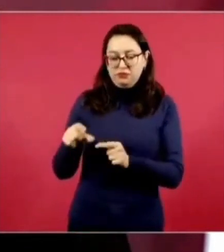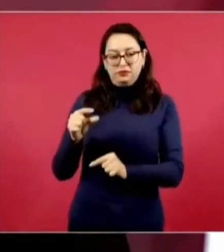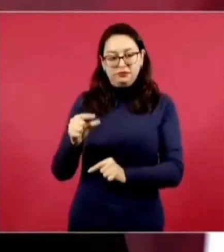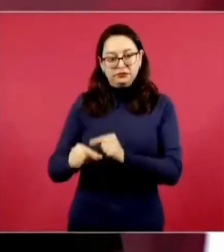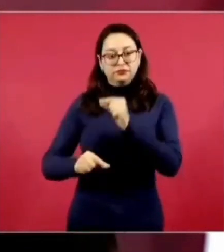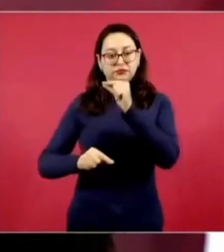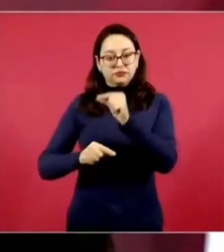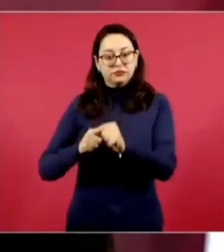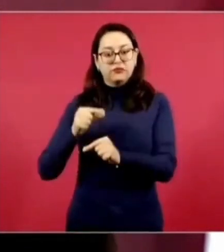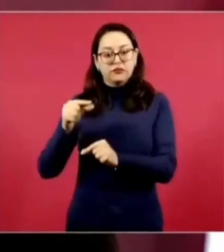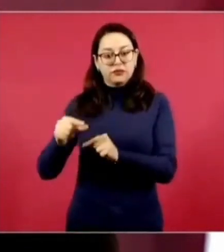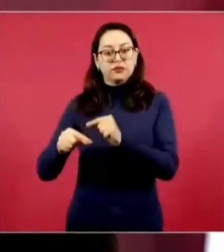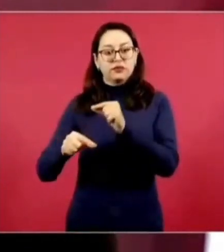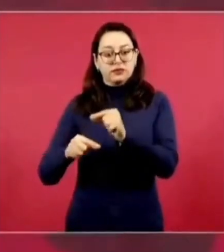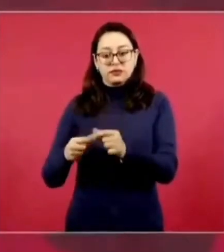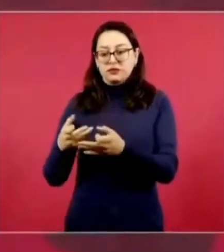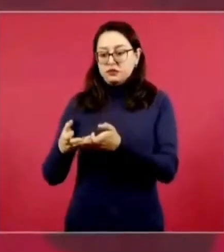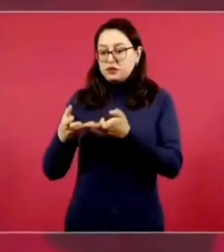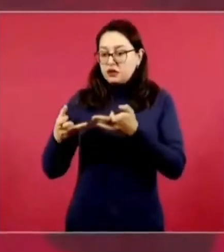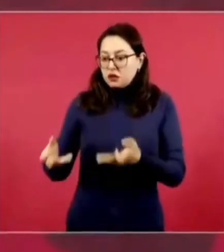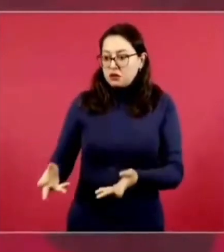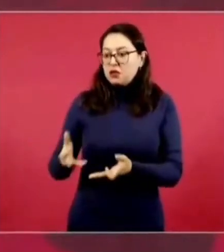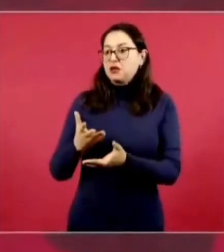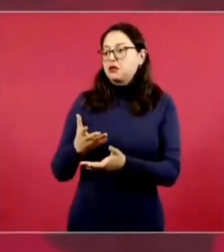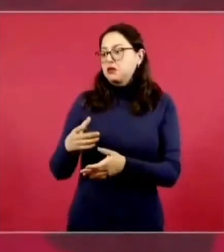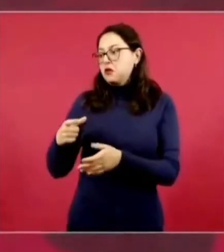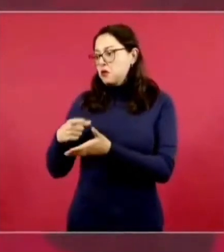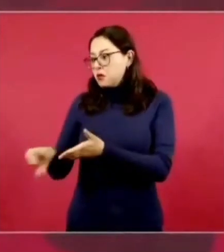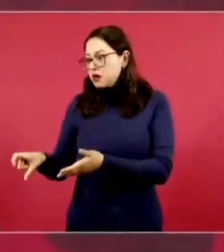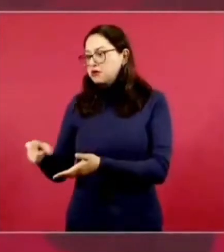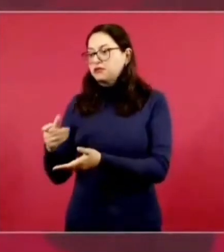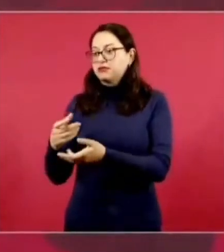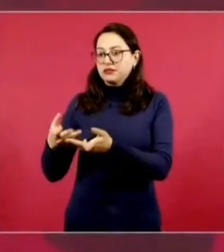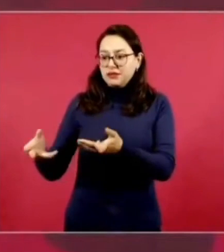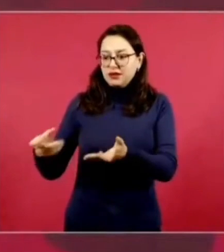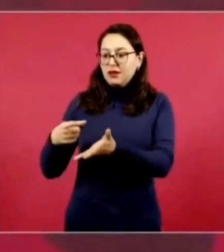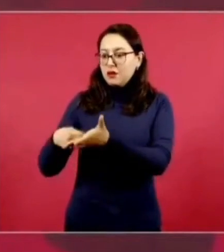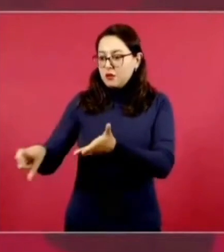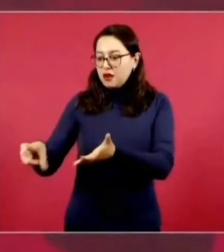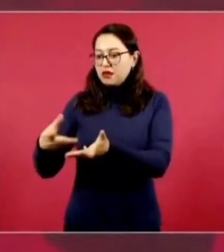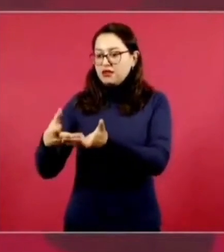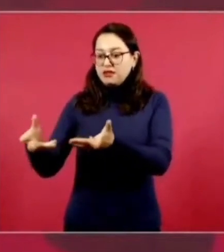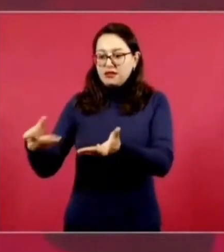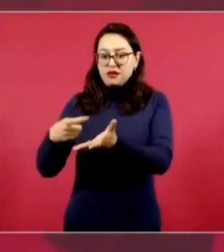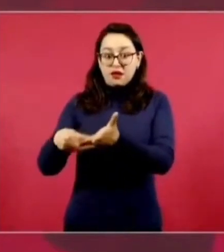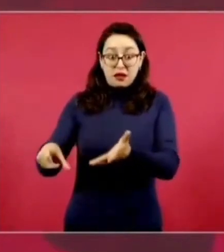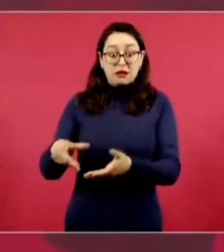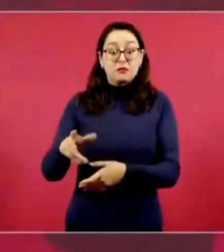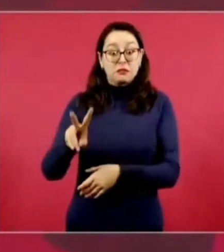ese terreno que llegó a ser como de 10 hectáreas